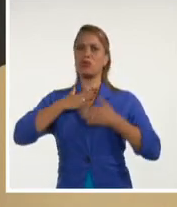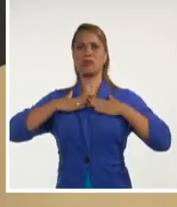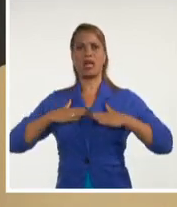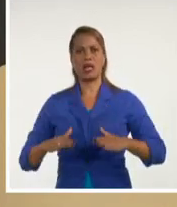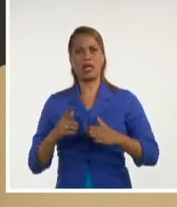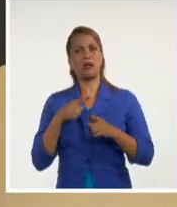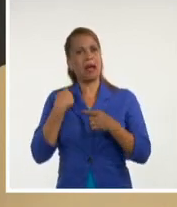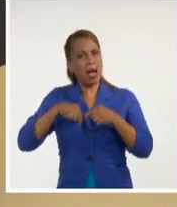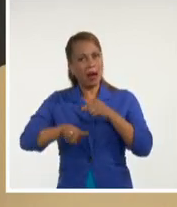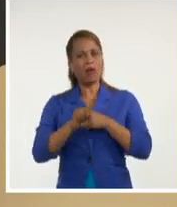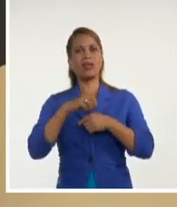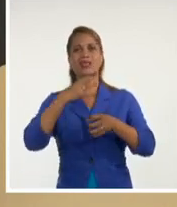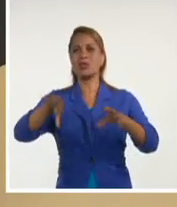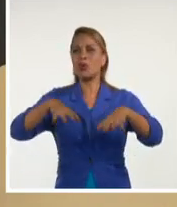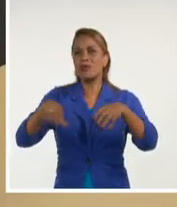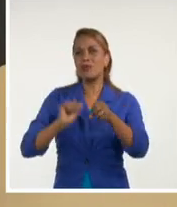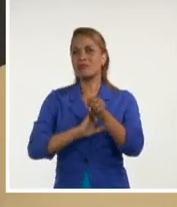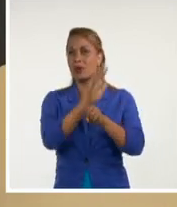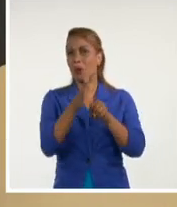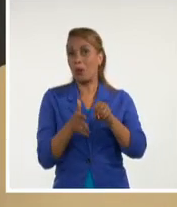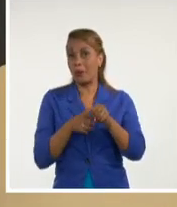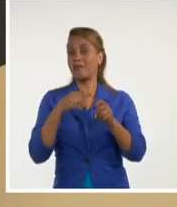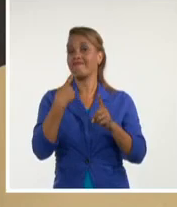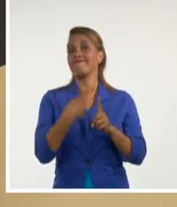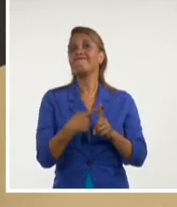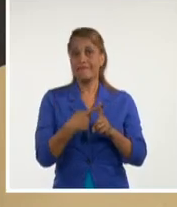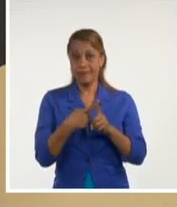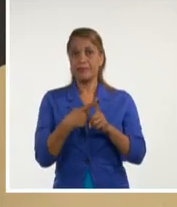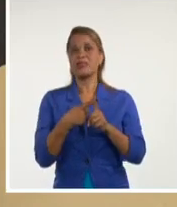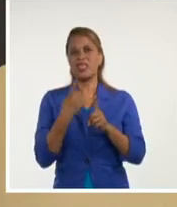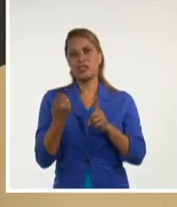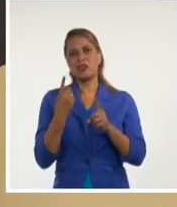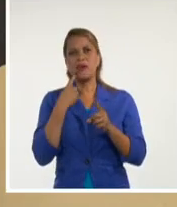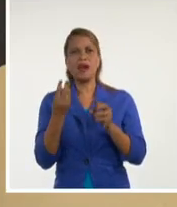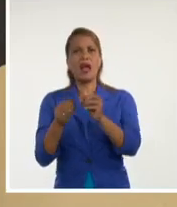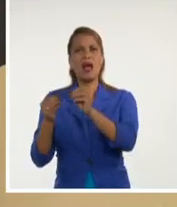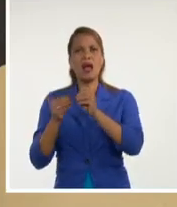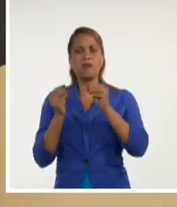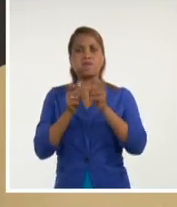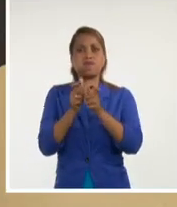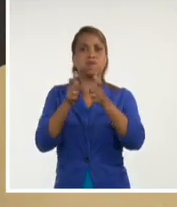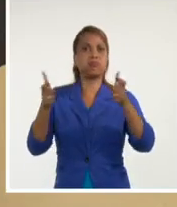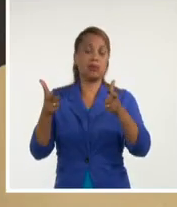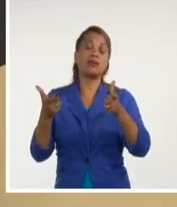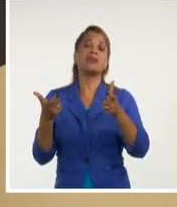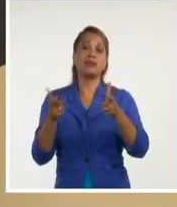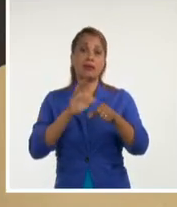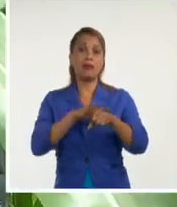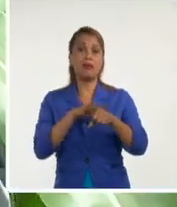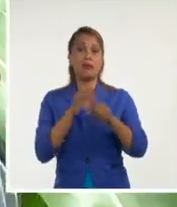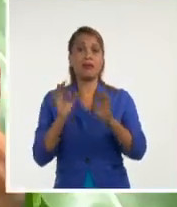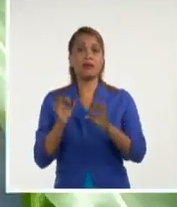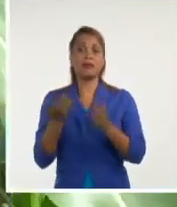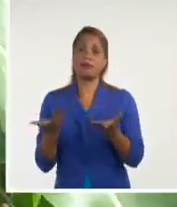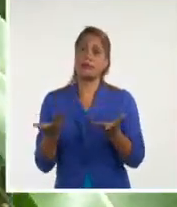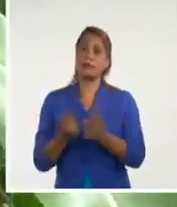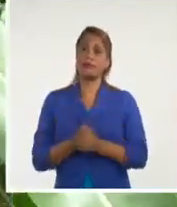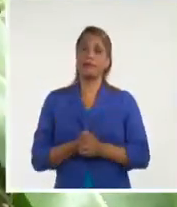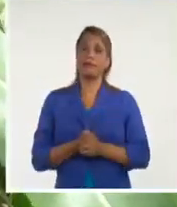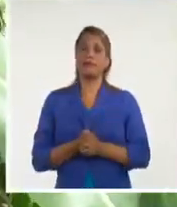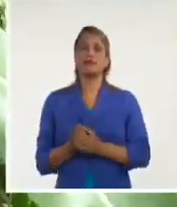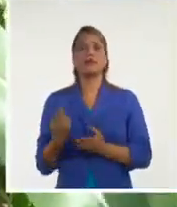y menos ahora en una situación pandémica que está viviendo el país, que eso lo que va a llamar es a que aparezca más pandemia y más casos de la COVID en Cuba. El